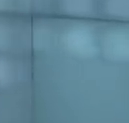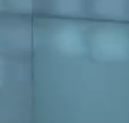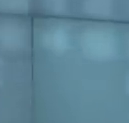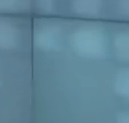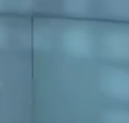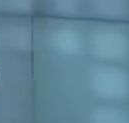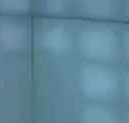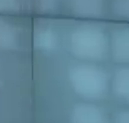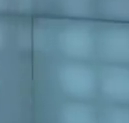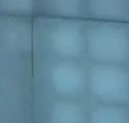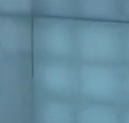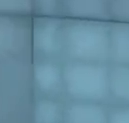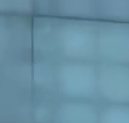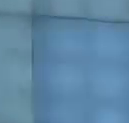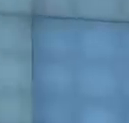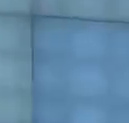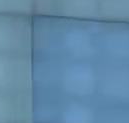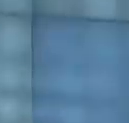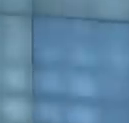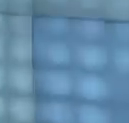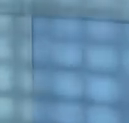estelar, de la noticia, feliz noche.